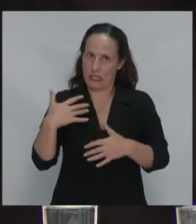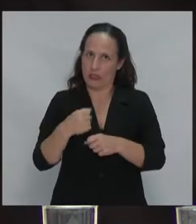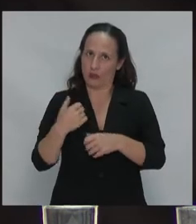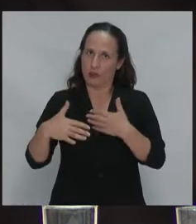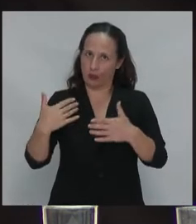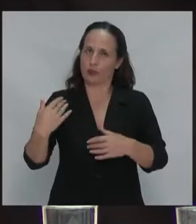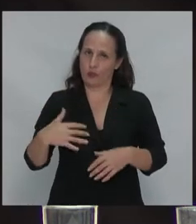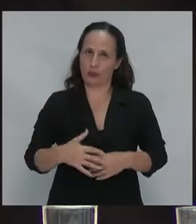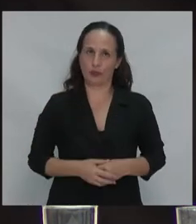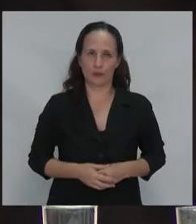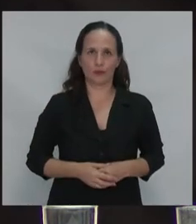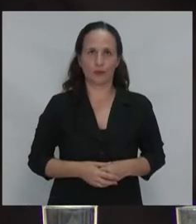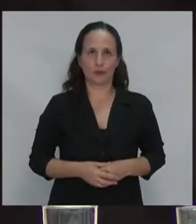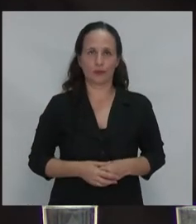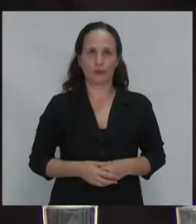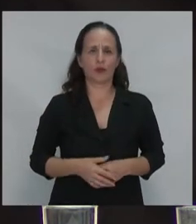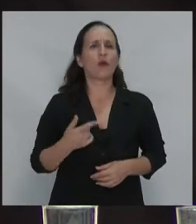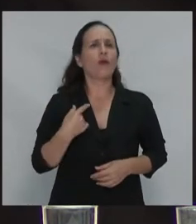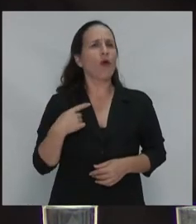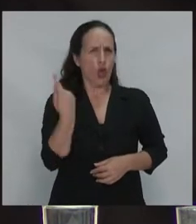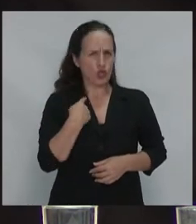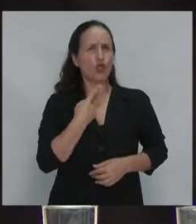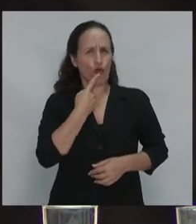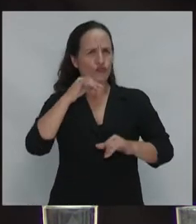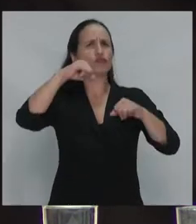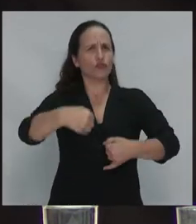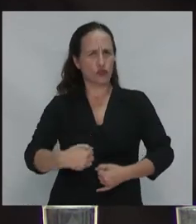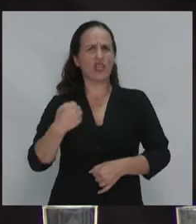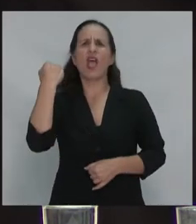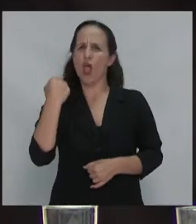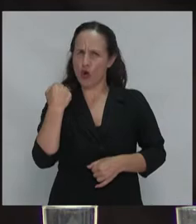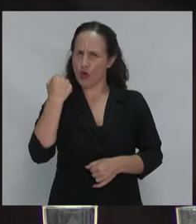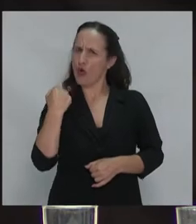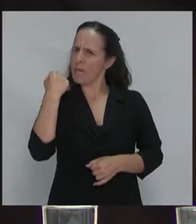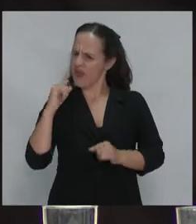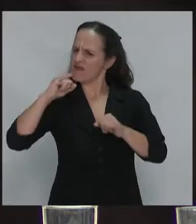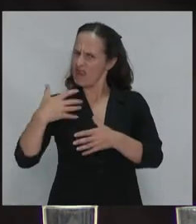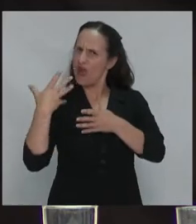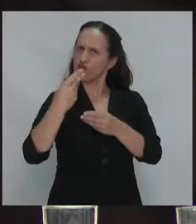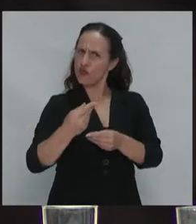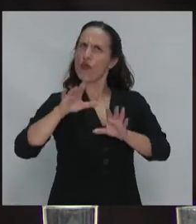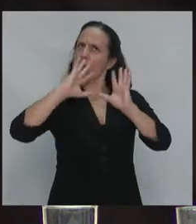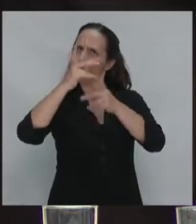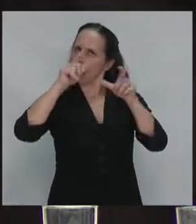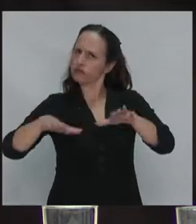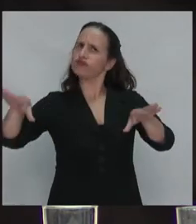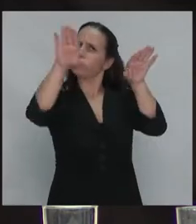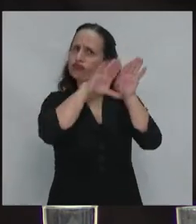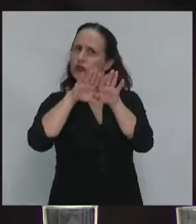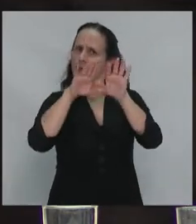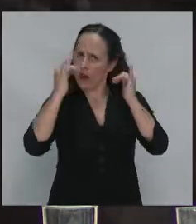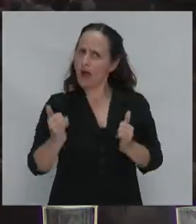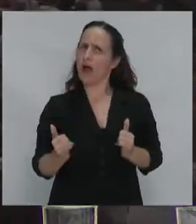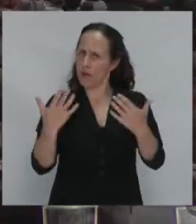embargo decimos que sí la economía puede ayudar a ser un mundo de iguales pero también